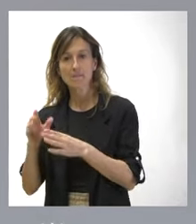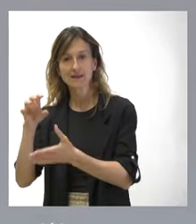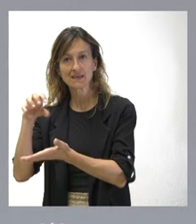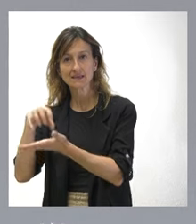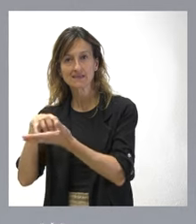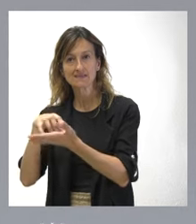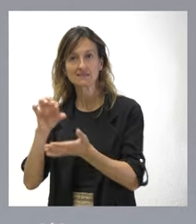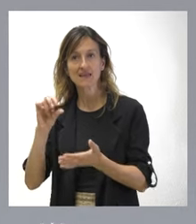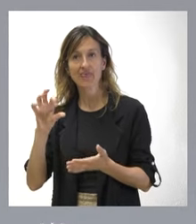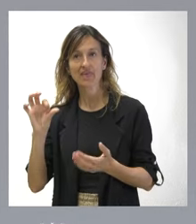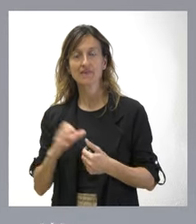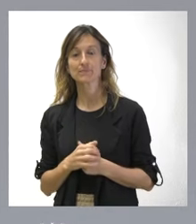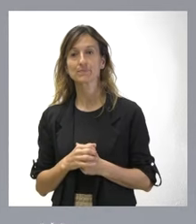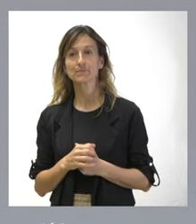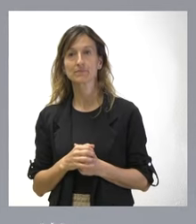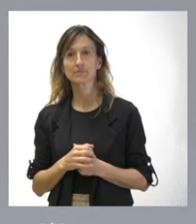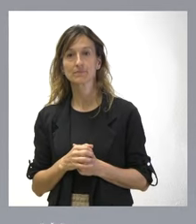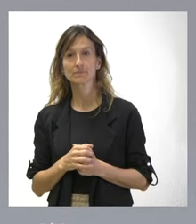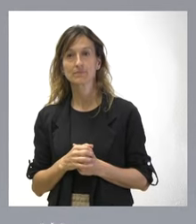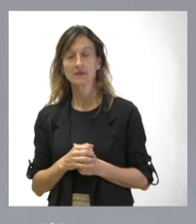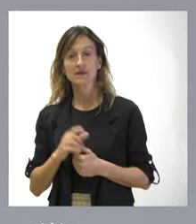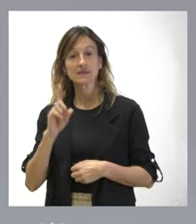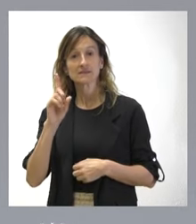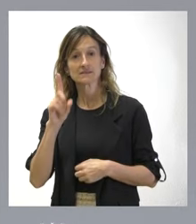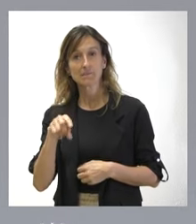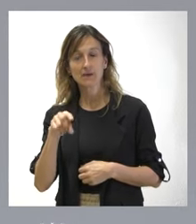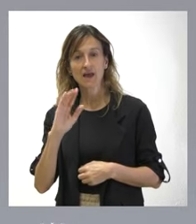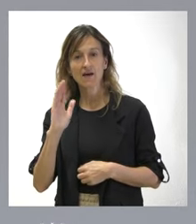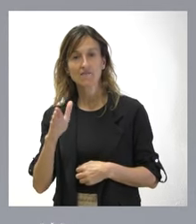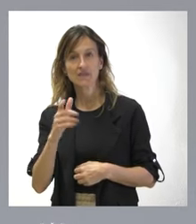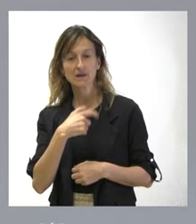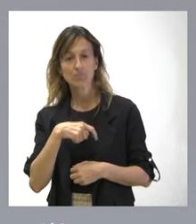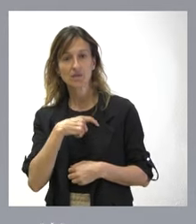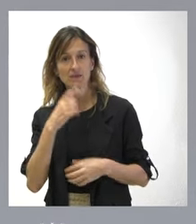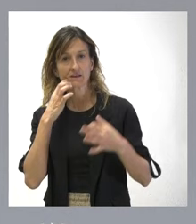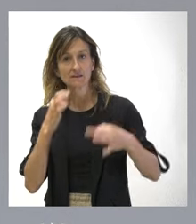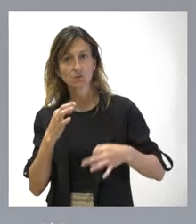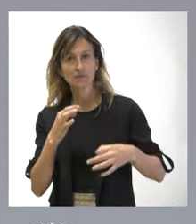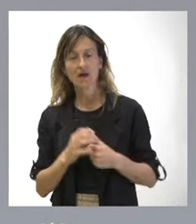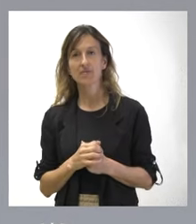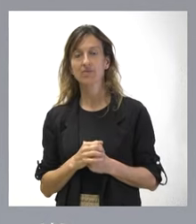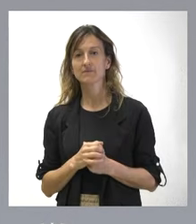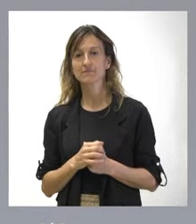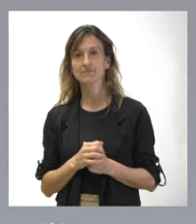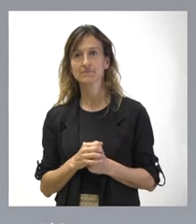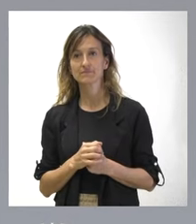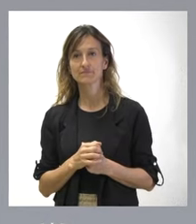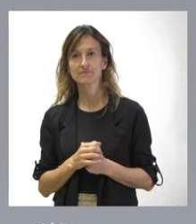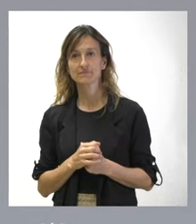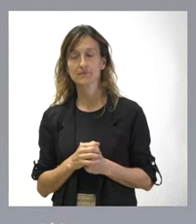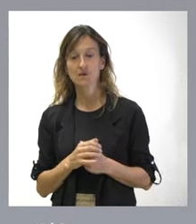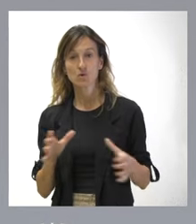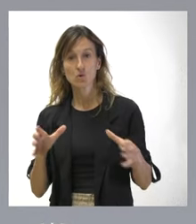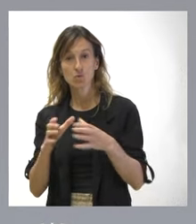León. Y, en tercer lugar, también afecta a las fuerzas y cuerpos de seguridad del Estado, en tanto en cuanto muchas de esas fuerzas que